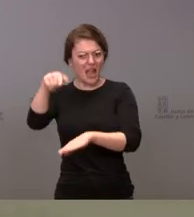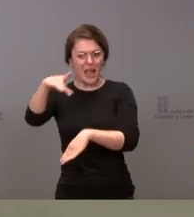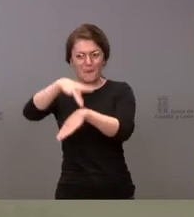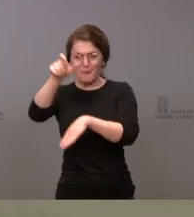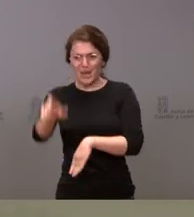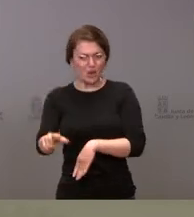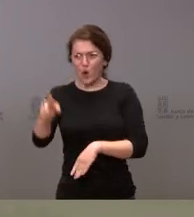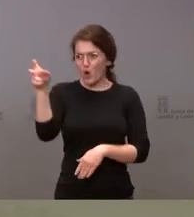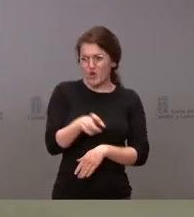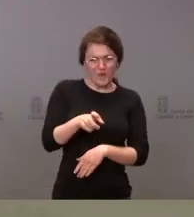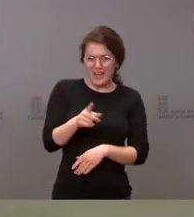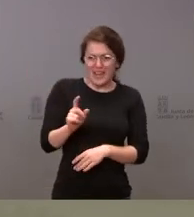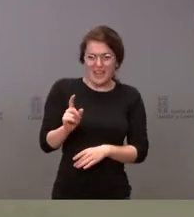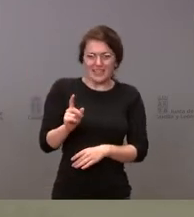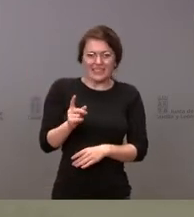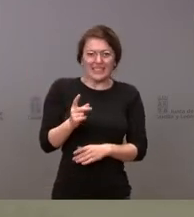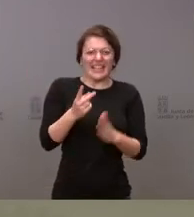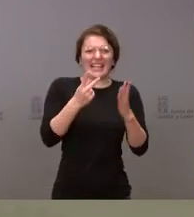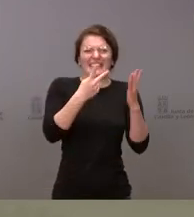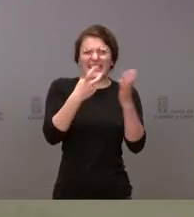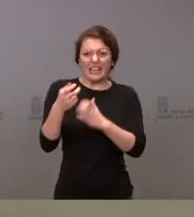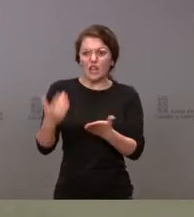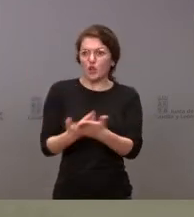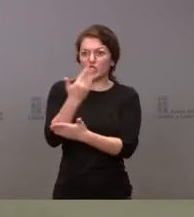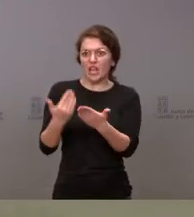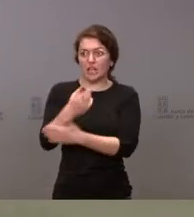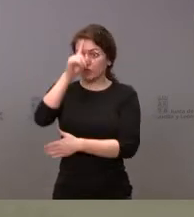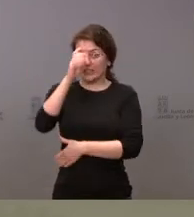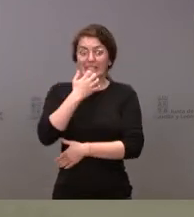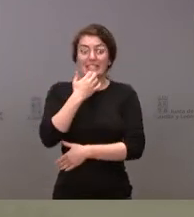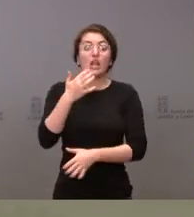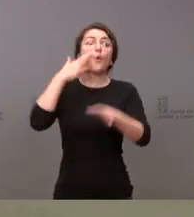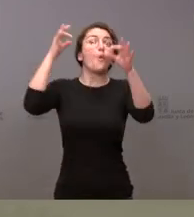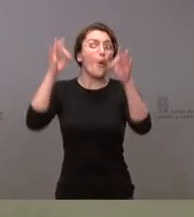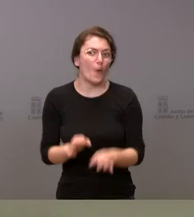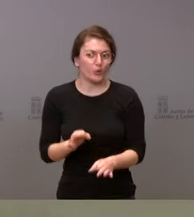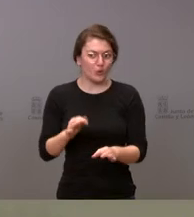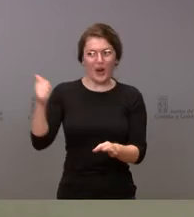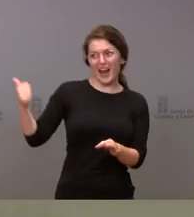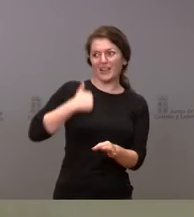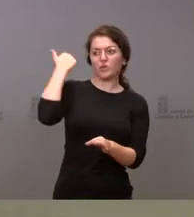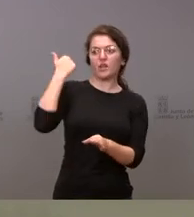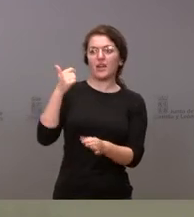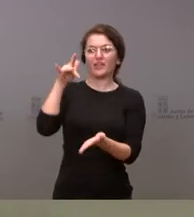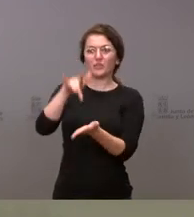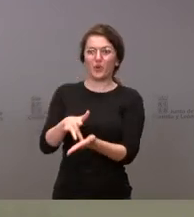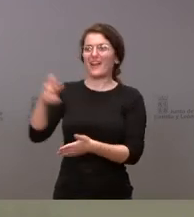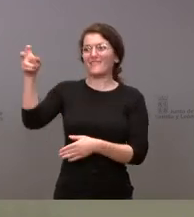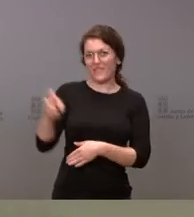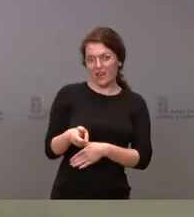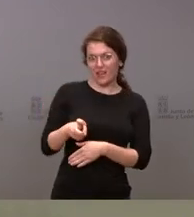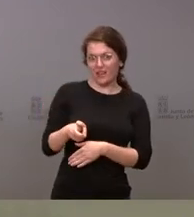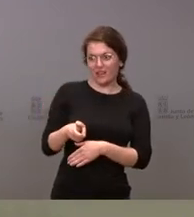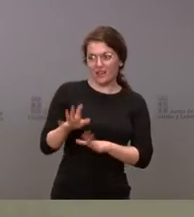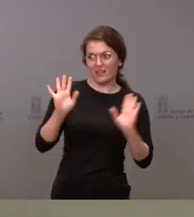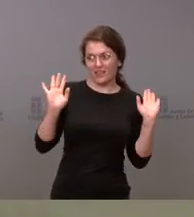días, dicen. Yo no sé si dio la casualidad justo de que cuando fue él apareció en ese momento. Bueno, y sobre todo que tiene que decir